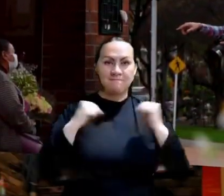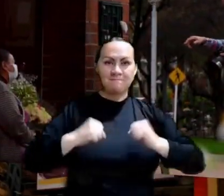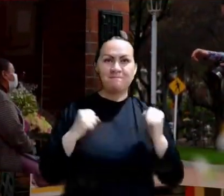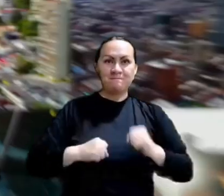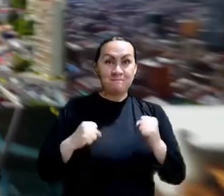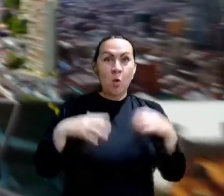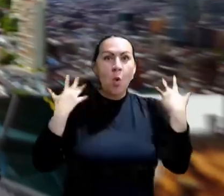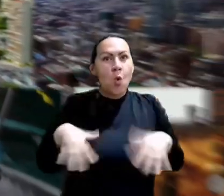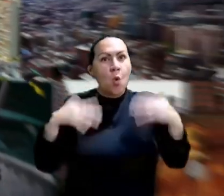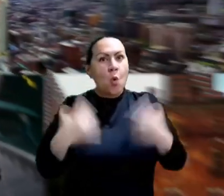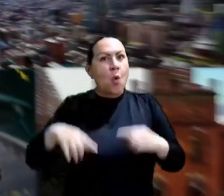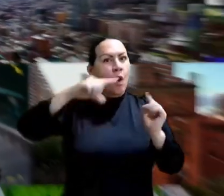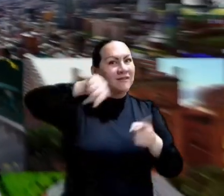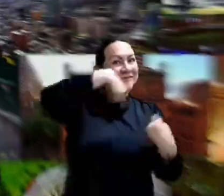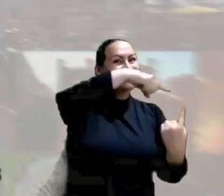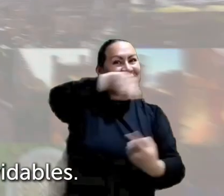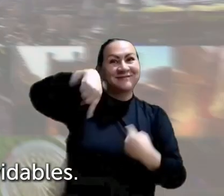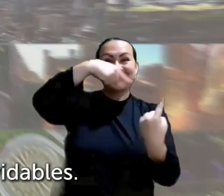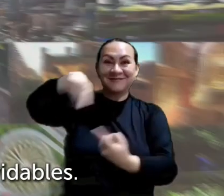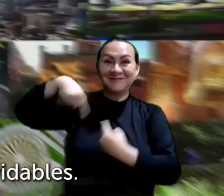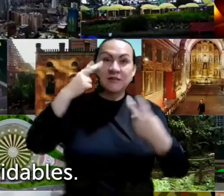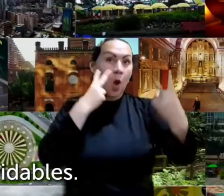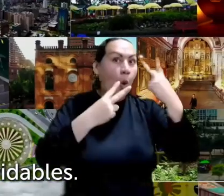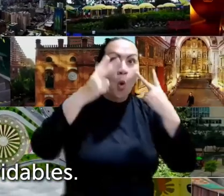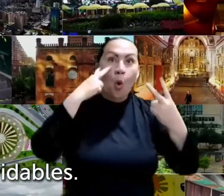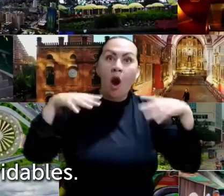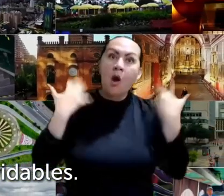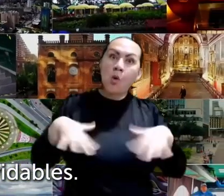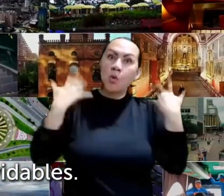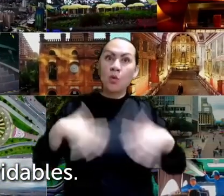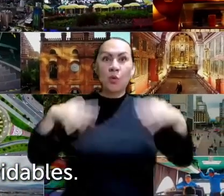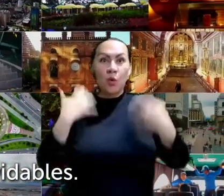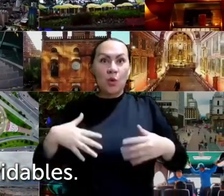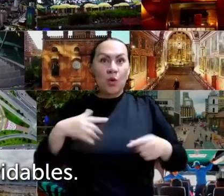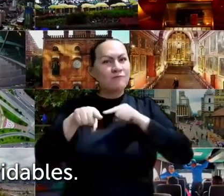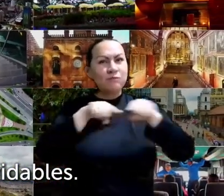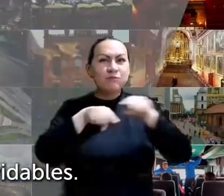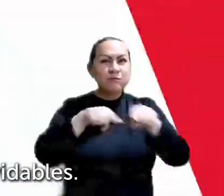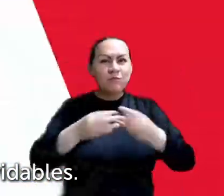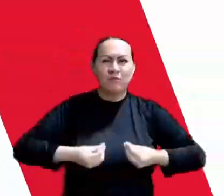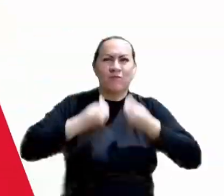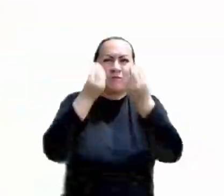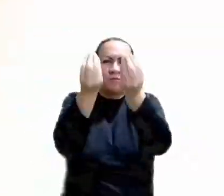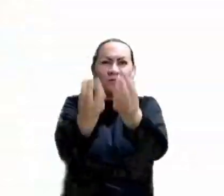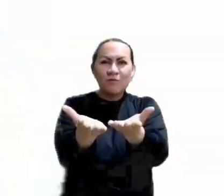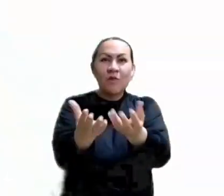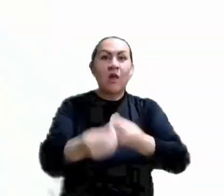sentidos, desafía tus expectativas y te deja con experiencias inolvidables.